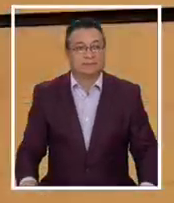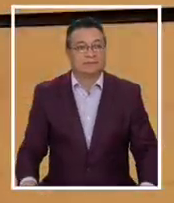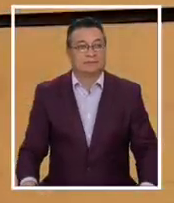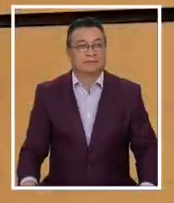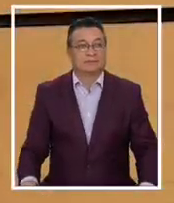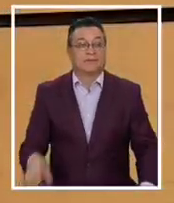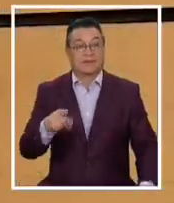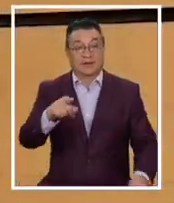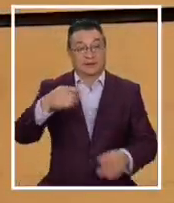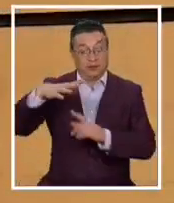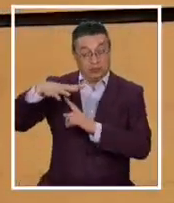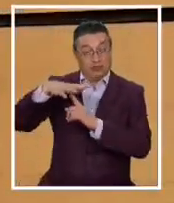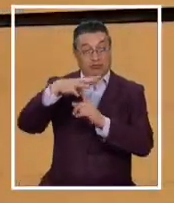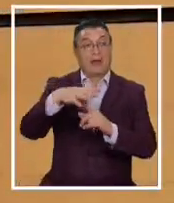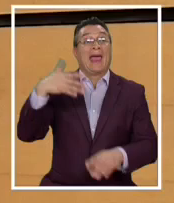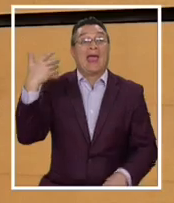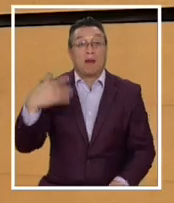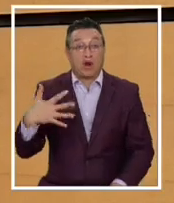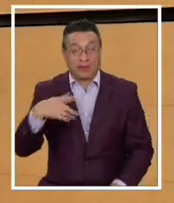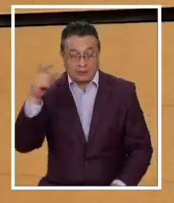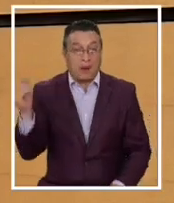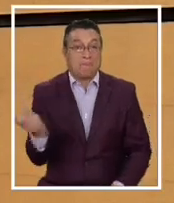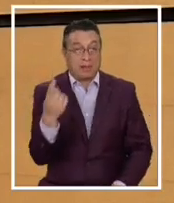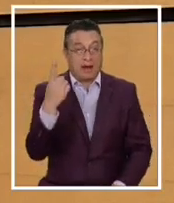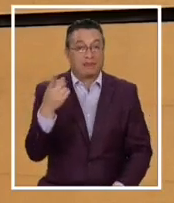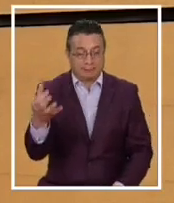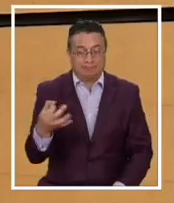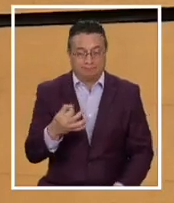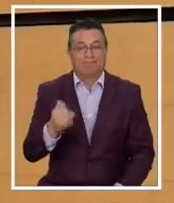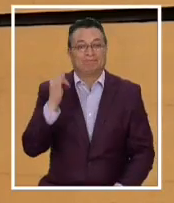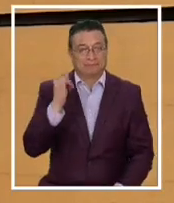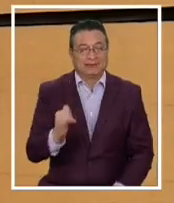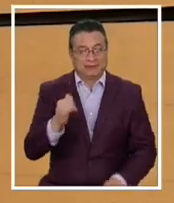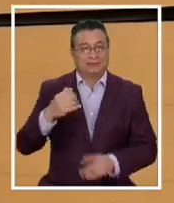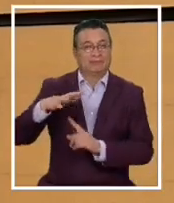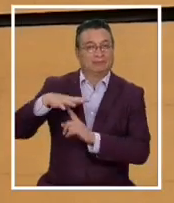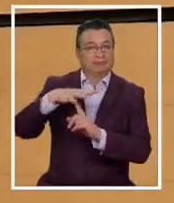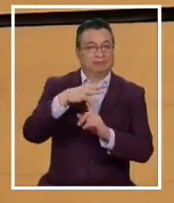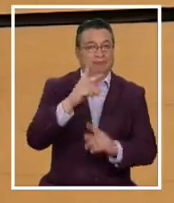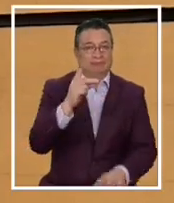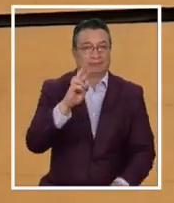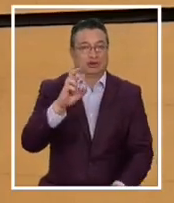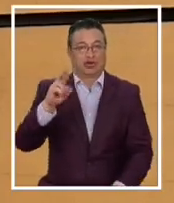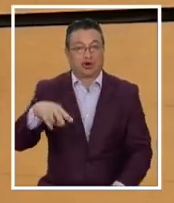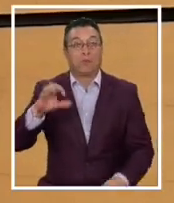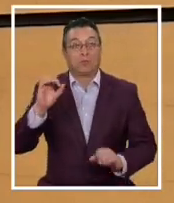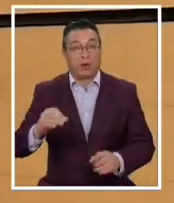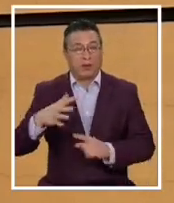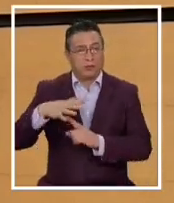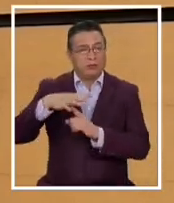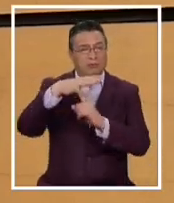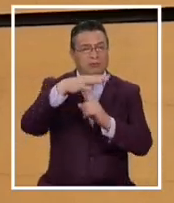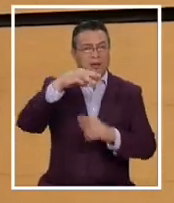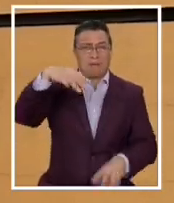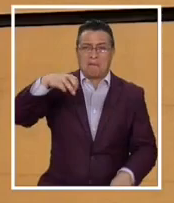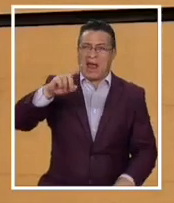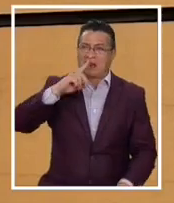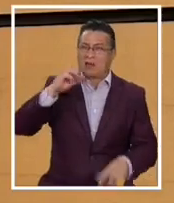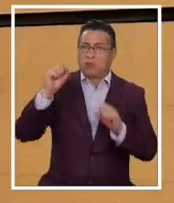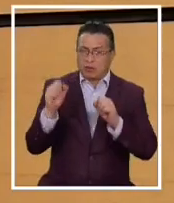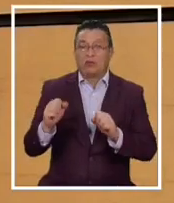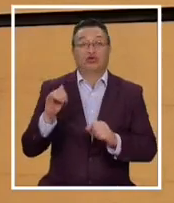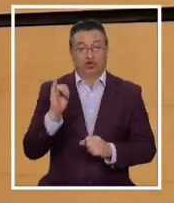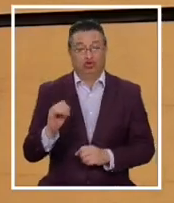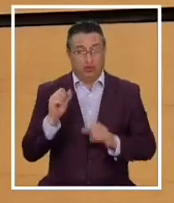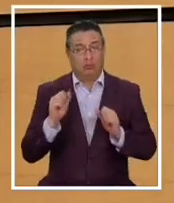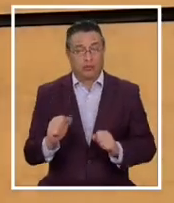Este vuelo es súper importante porque es el primero, el que nos dice si efectivamente un helicóptero o un dron puede volar en Marte o no, y además va a ser